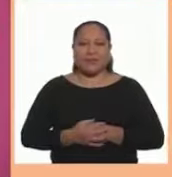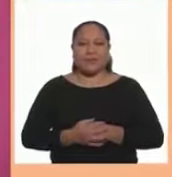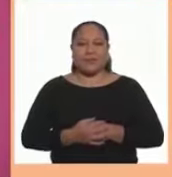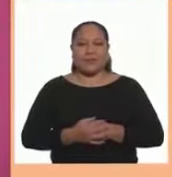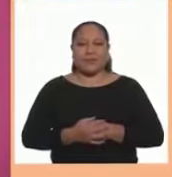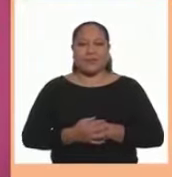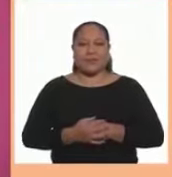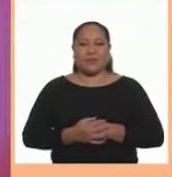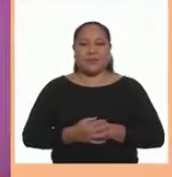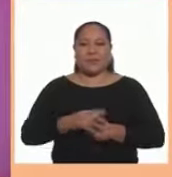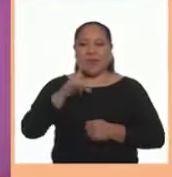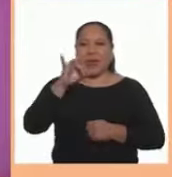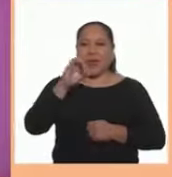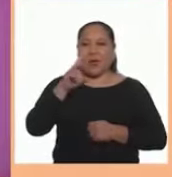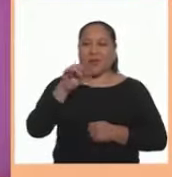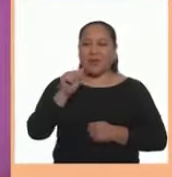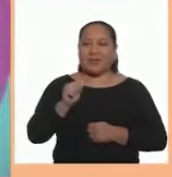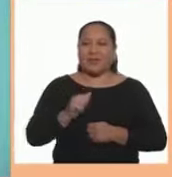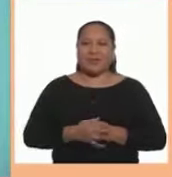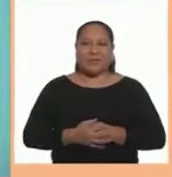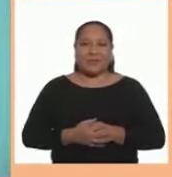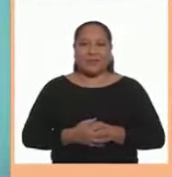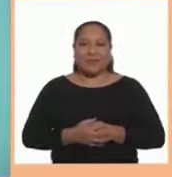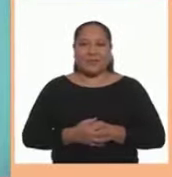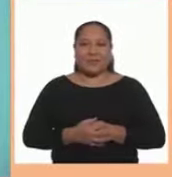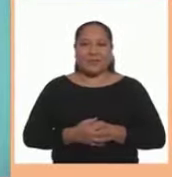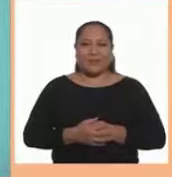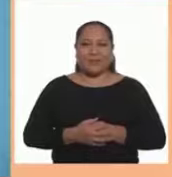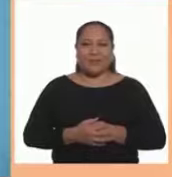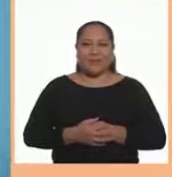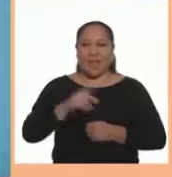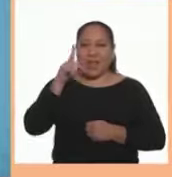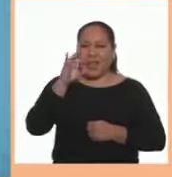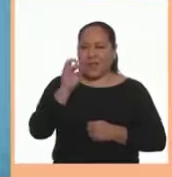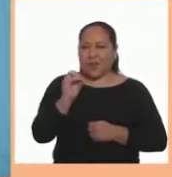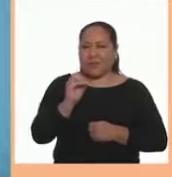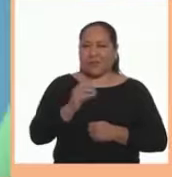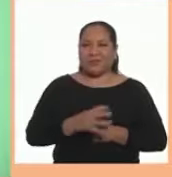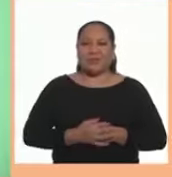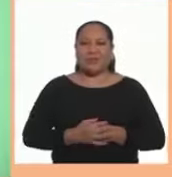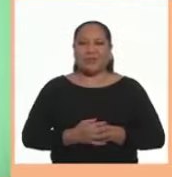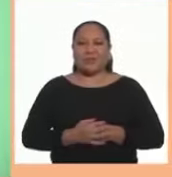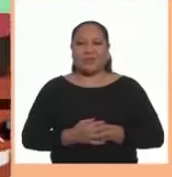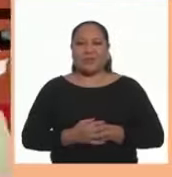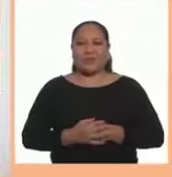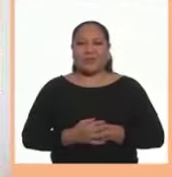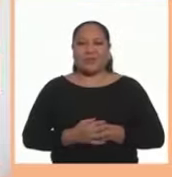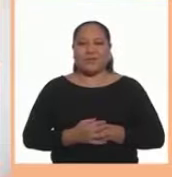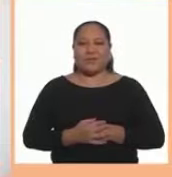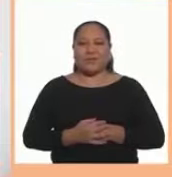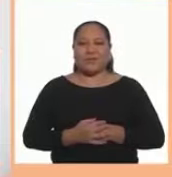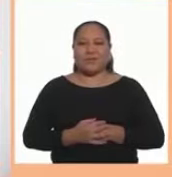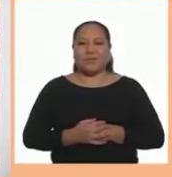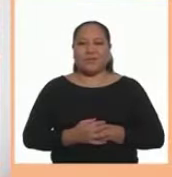Cosichasca Laura Leo